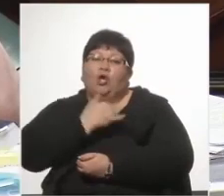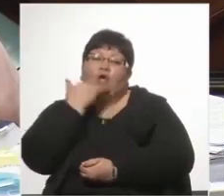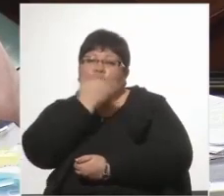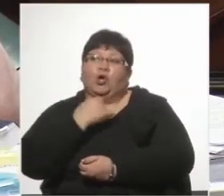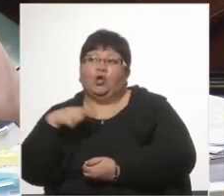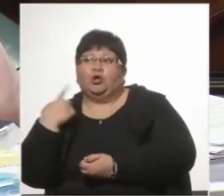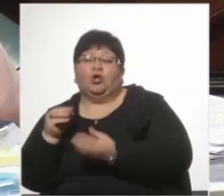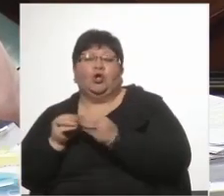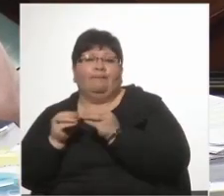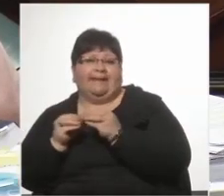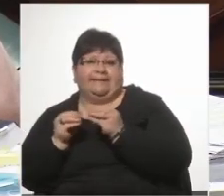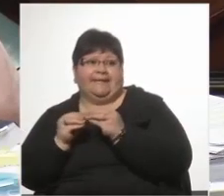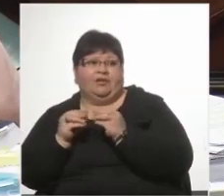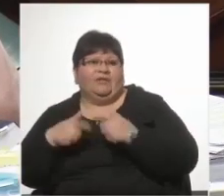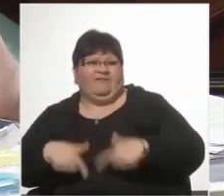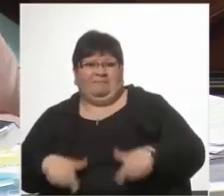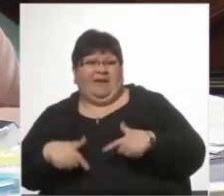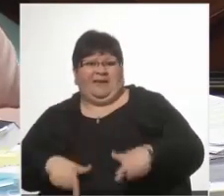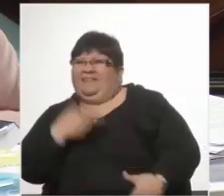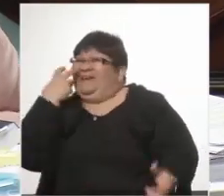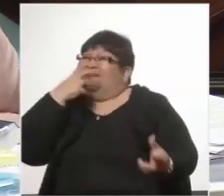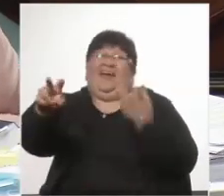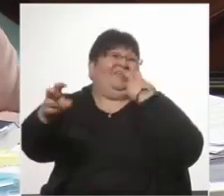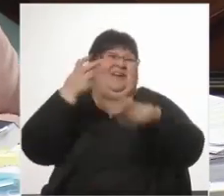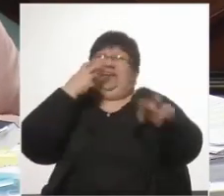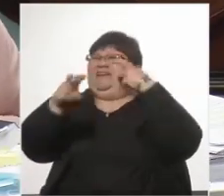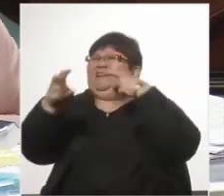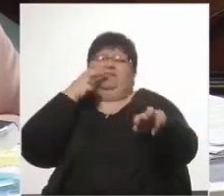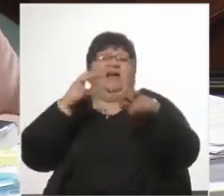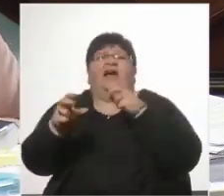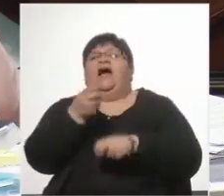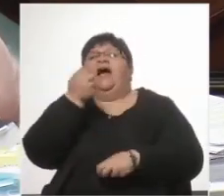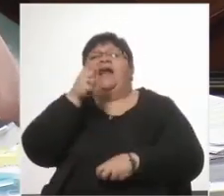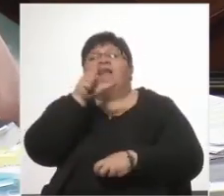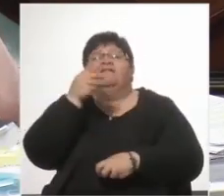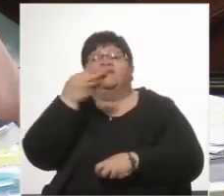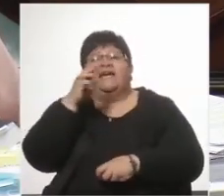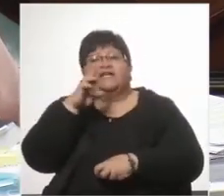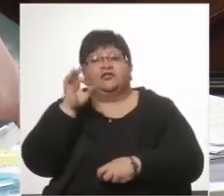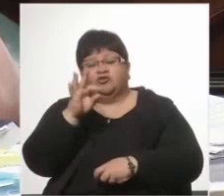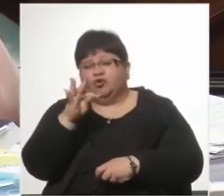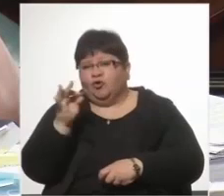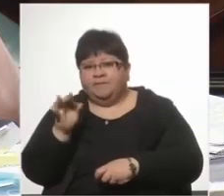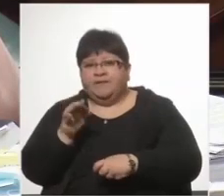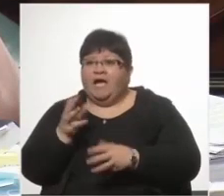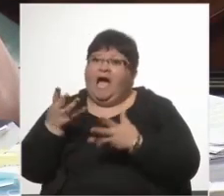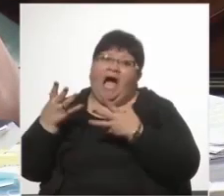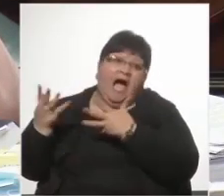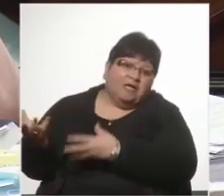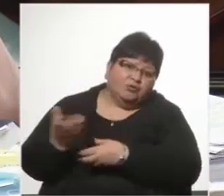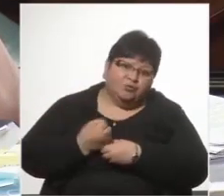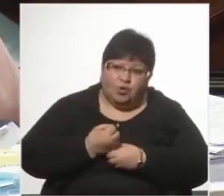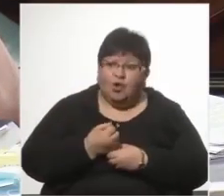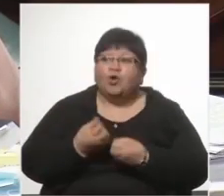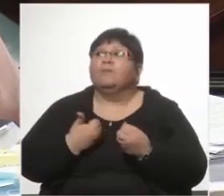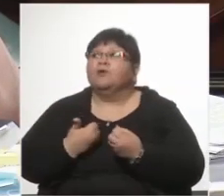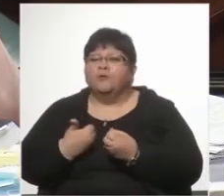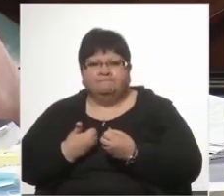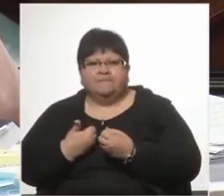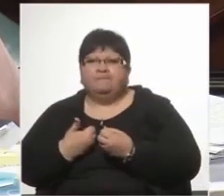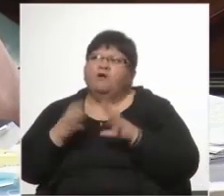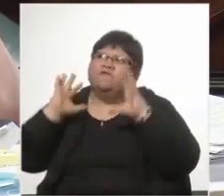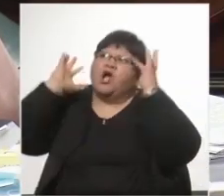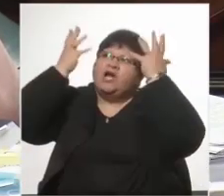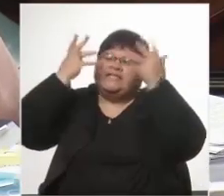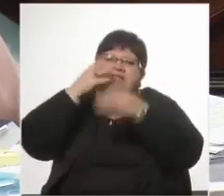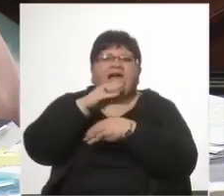ventana de la embajada y gritaba, y Alberto nos lo ayudó a... Y lo llevamos por violencia doméstica, porque lo único que logramos